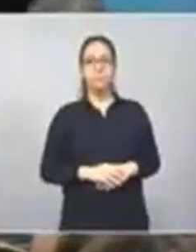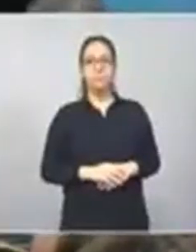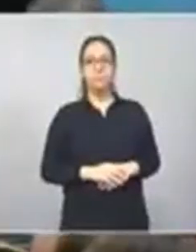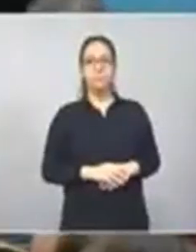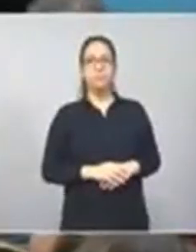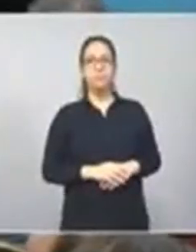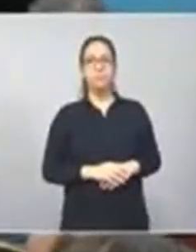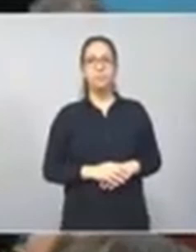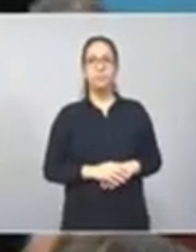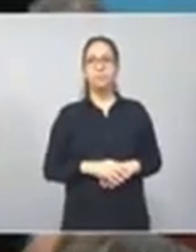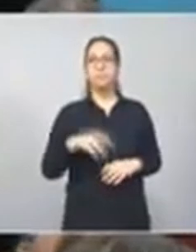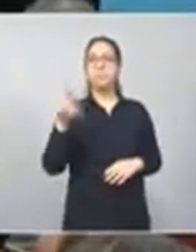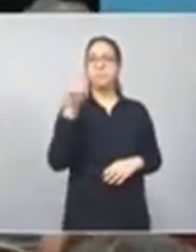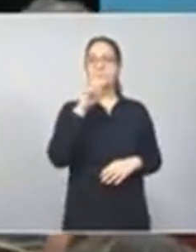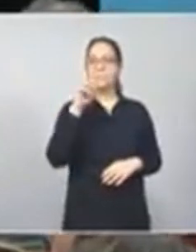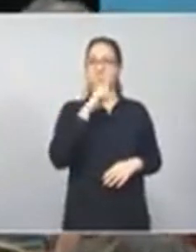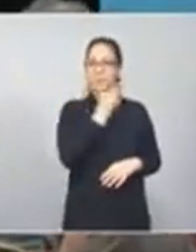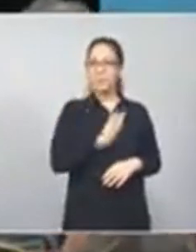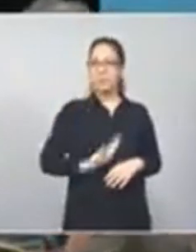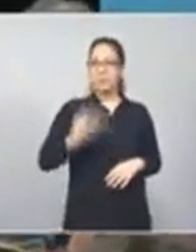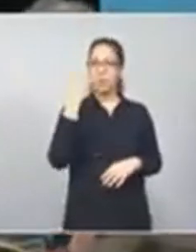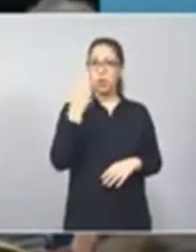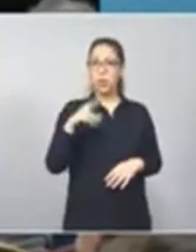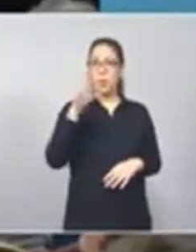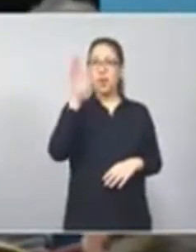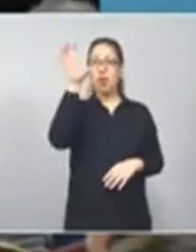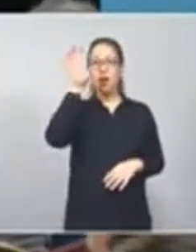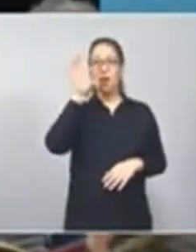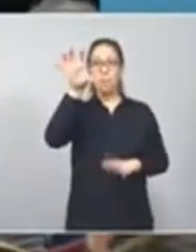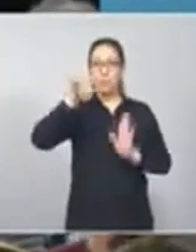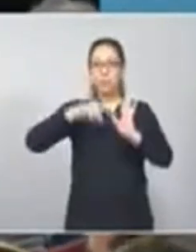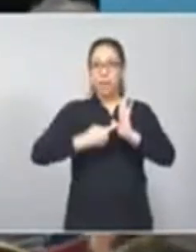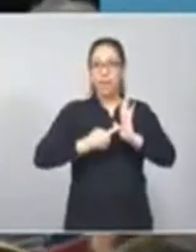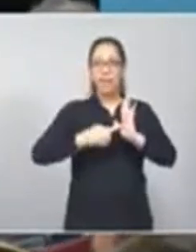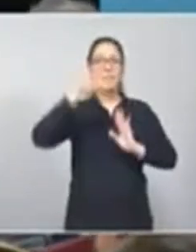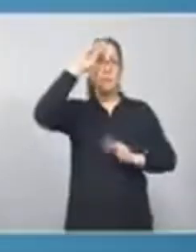La señora Vicegobernadora, Verónica Magario.